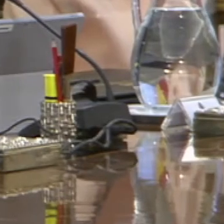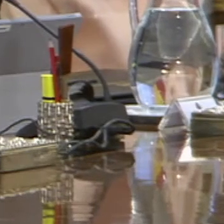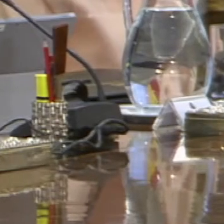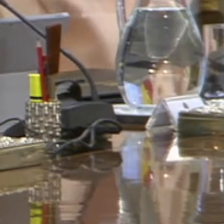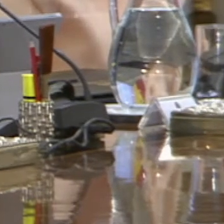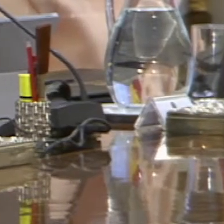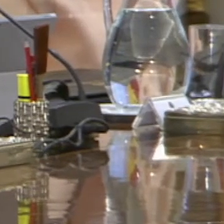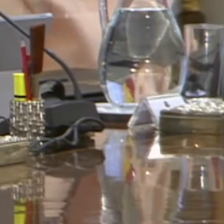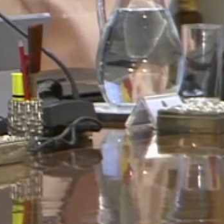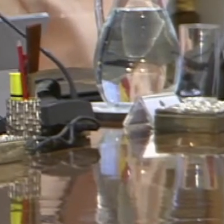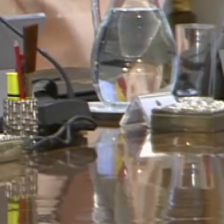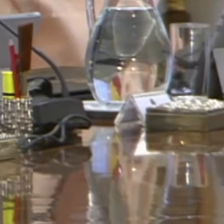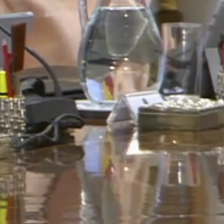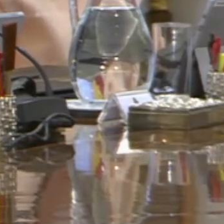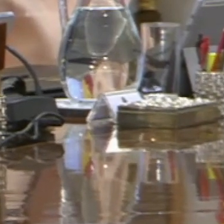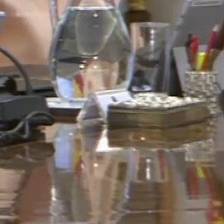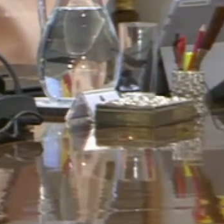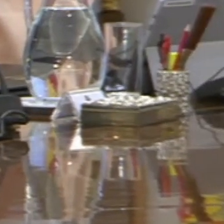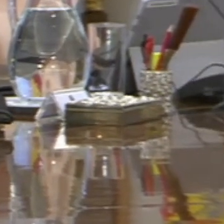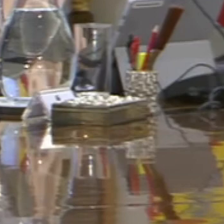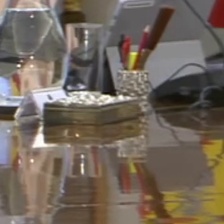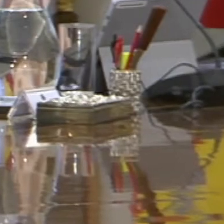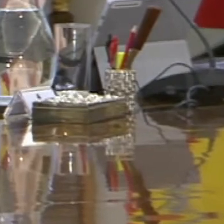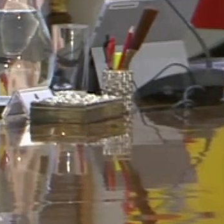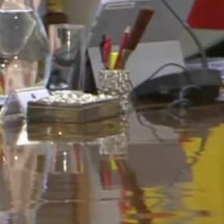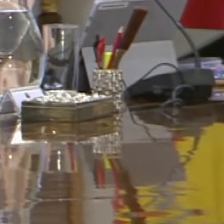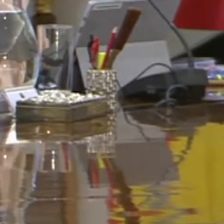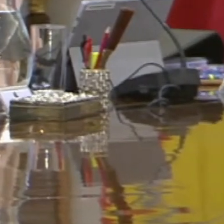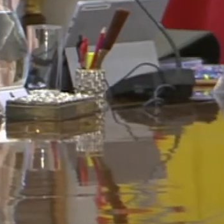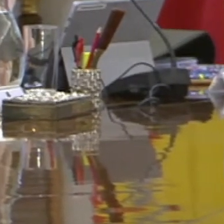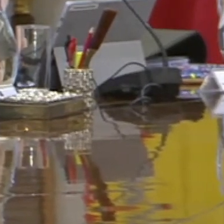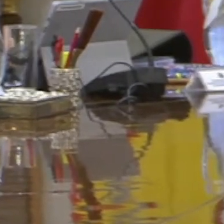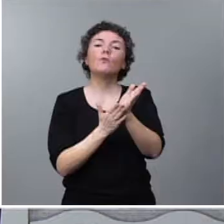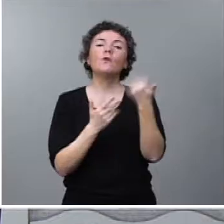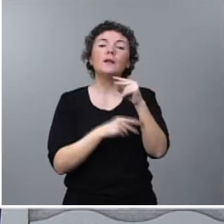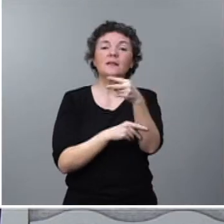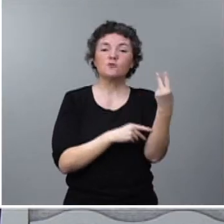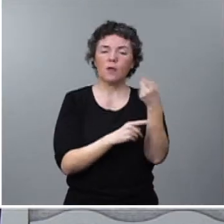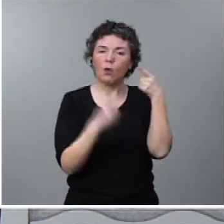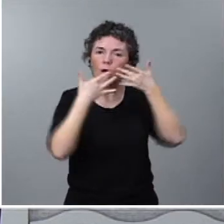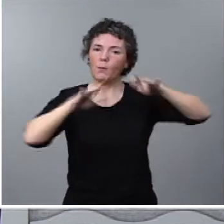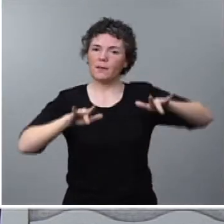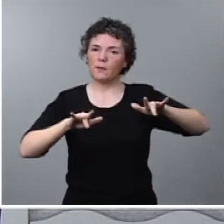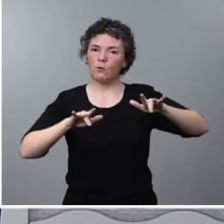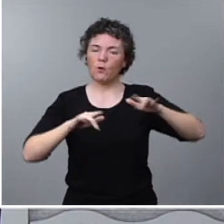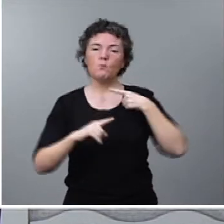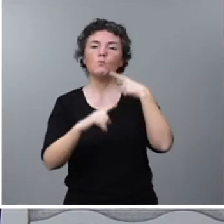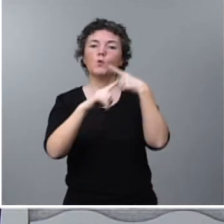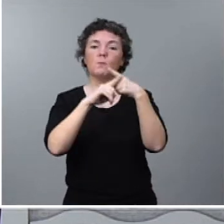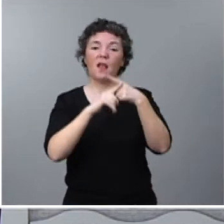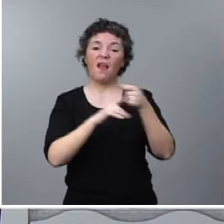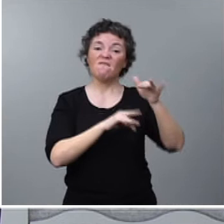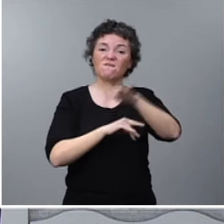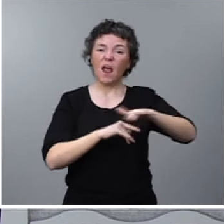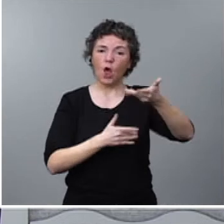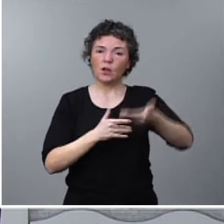Va haber dos opciones para calcular esta cuota. Una opción será un resultado objetivo de multiplicar el valor catastral con unos